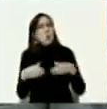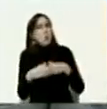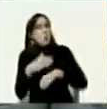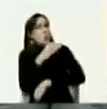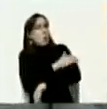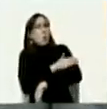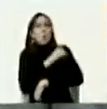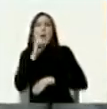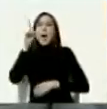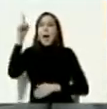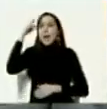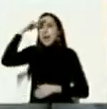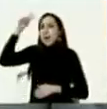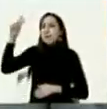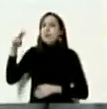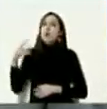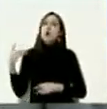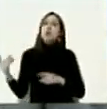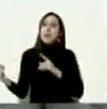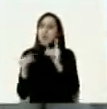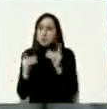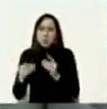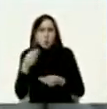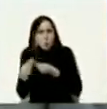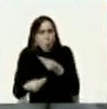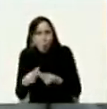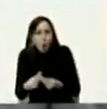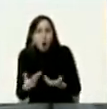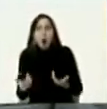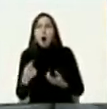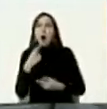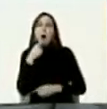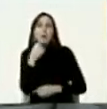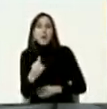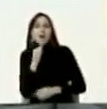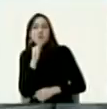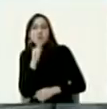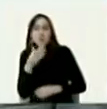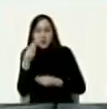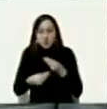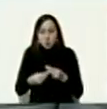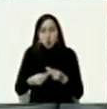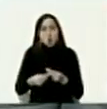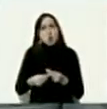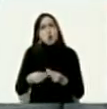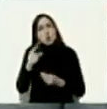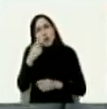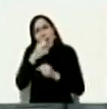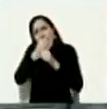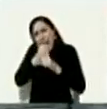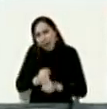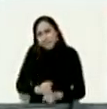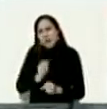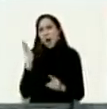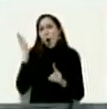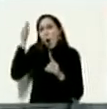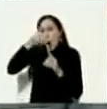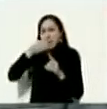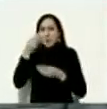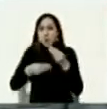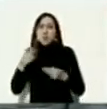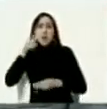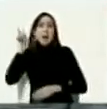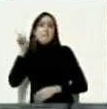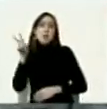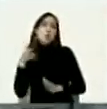se sentó ahí a negociar algo dijo usted pero si pudiera profundizar en eso y qué efectos concretos espera usted que perciba la población